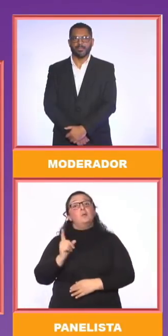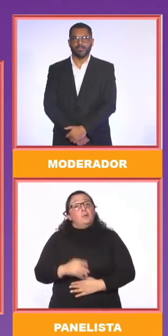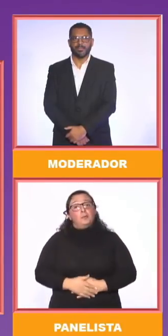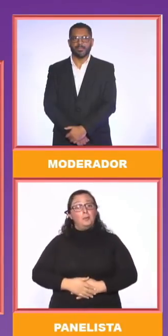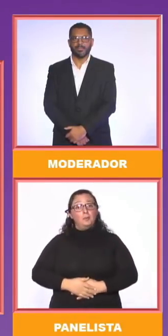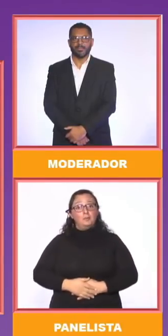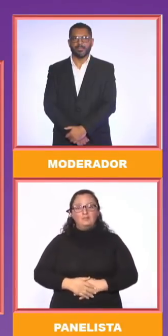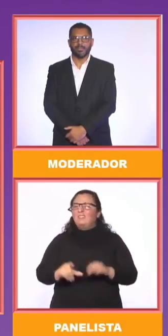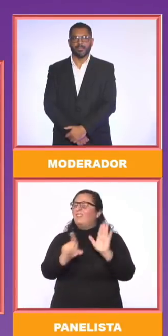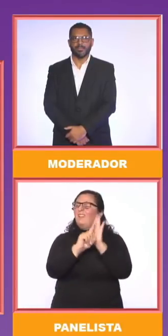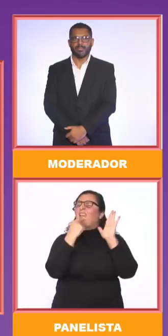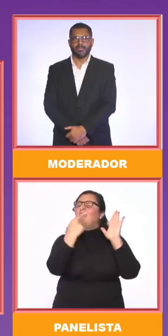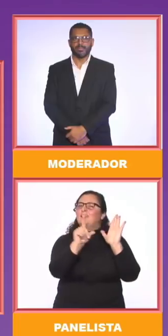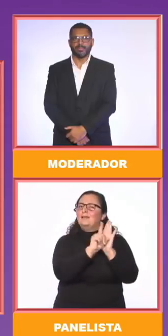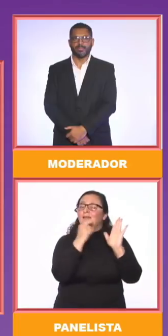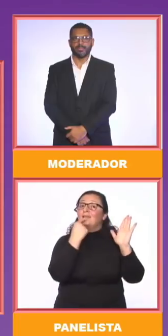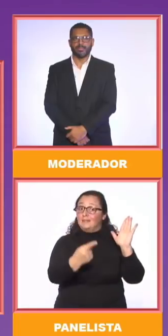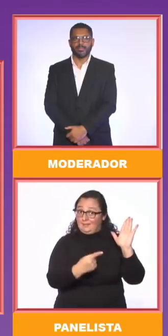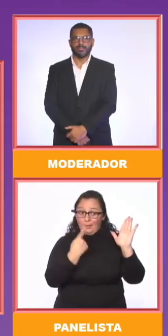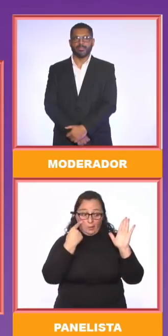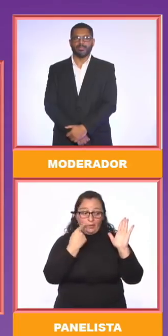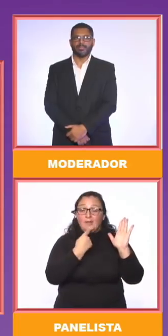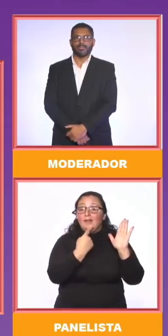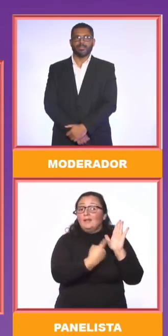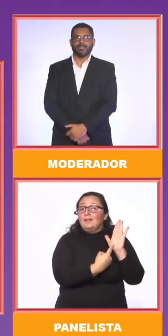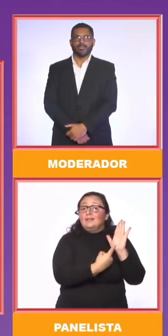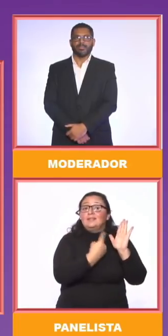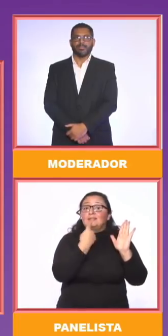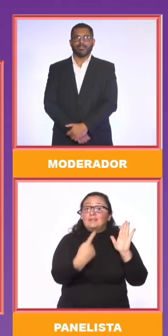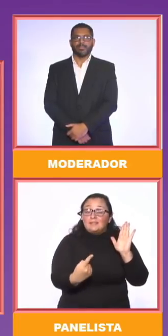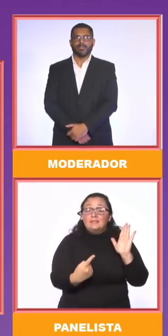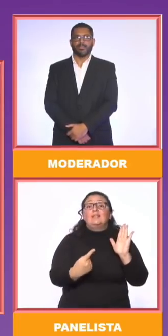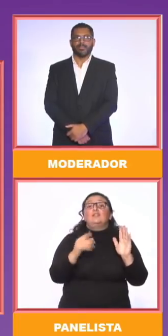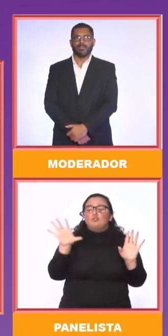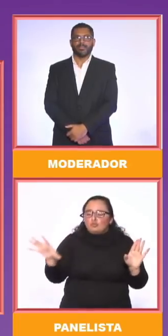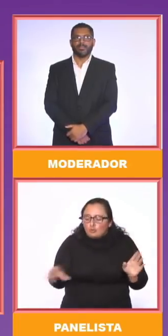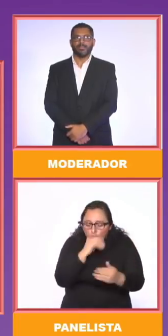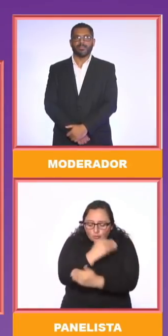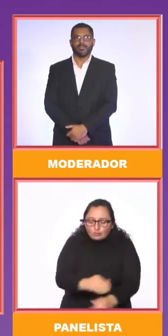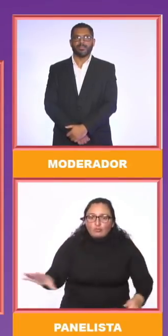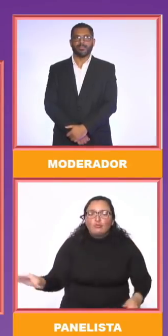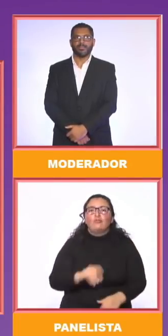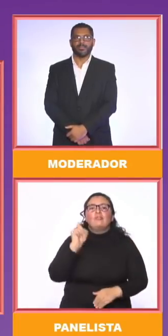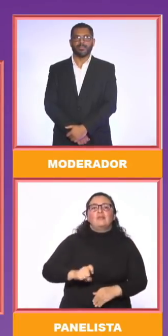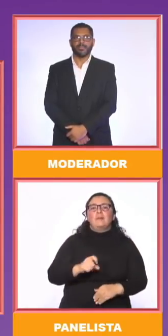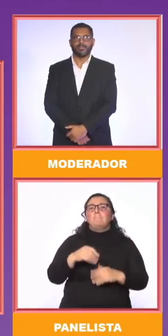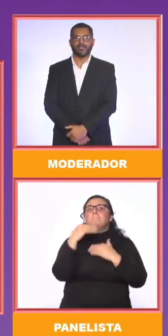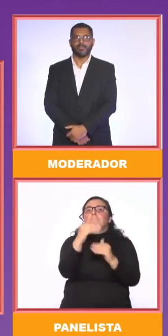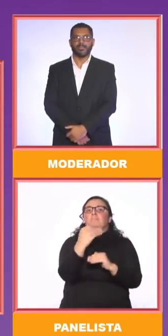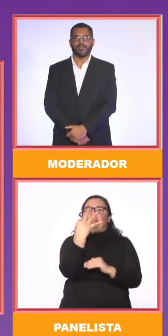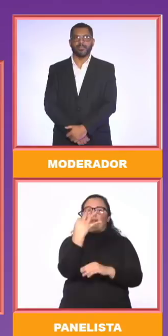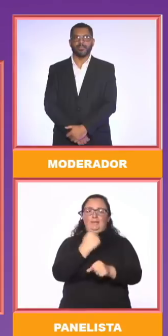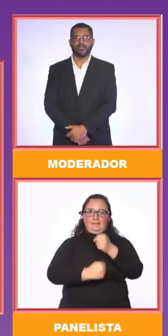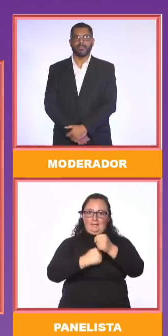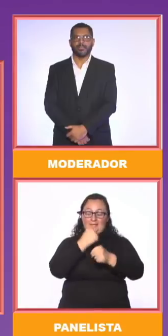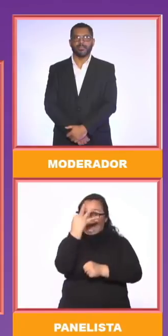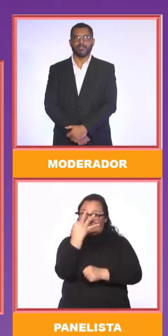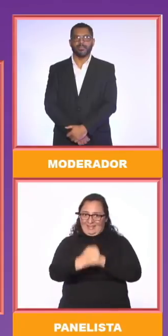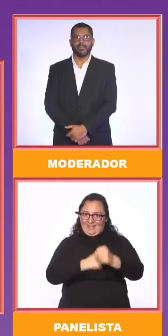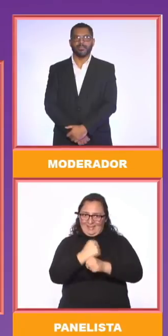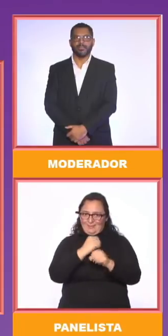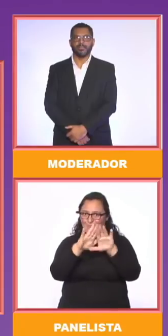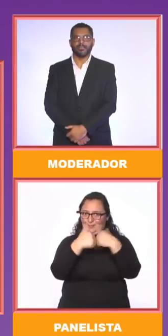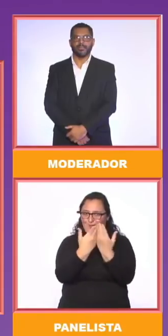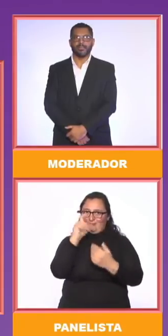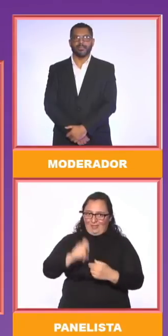educación inicial. Y lo dice desde 1994. Hoy, 24 años después, no hemos llegado